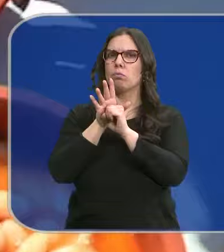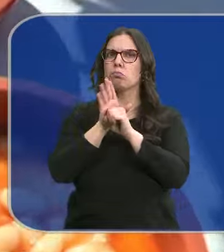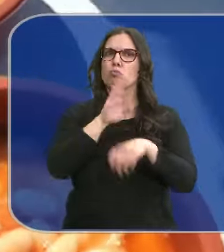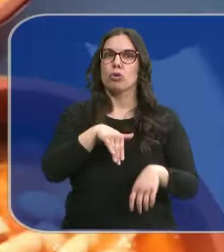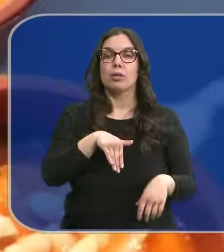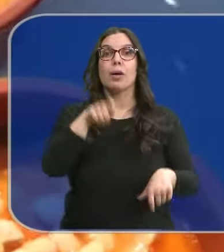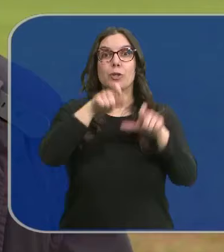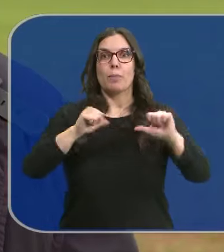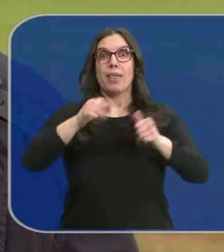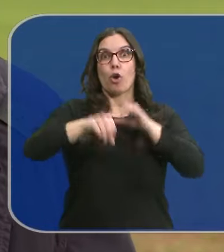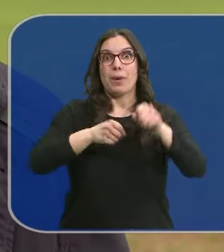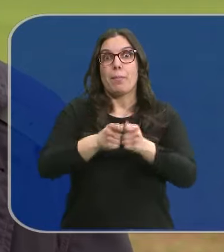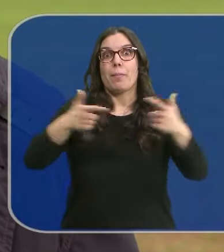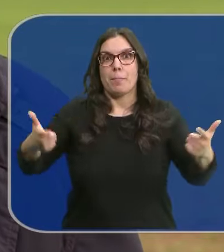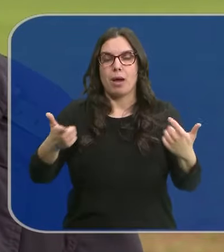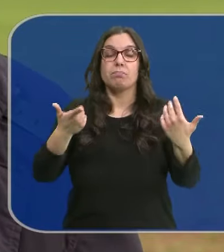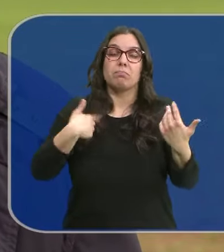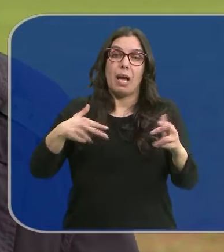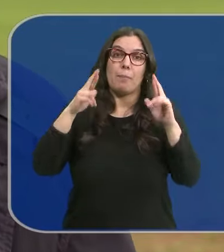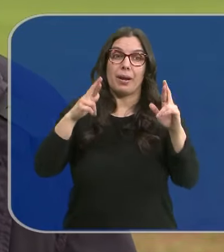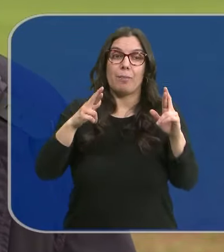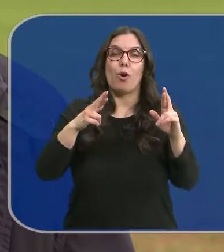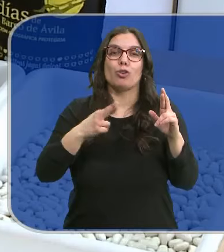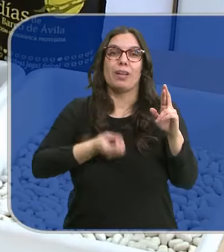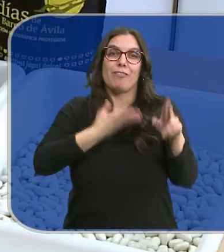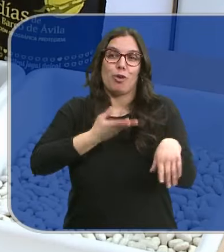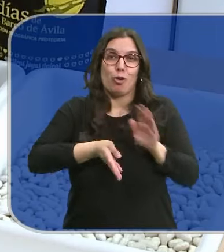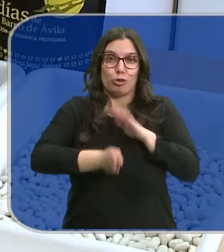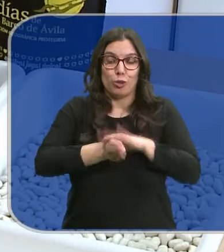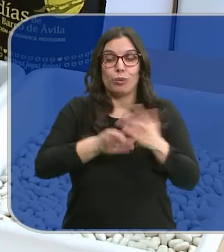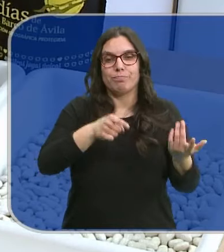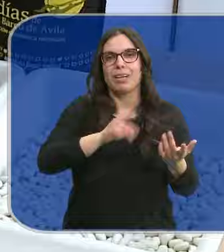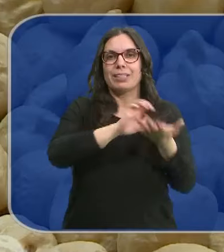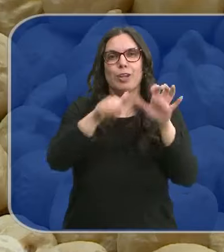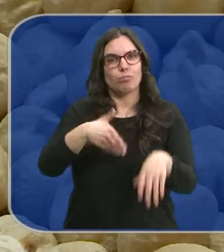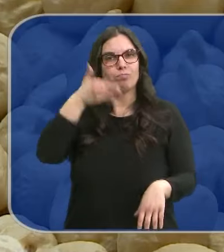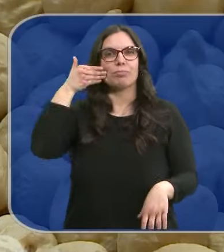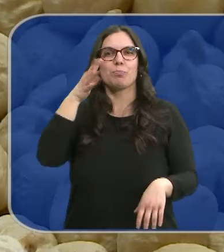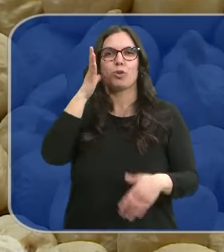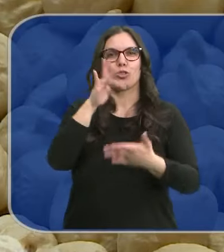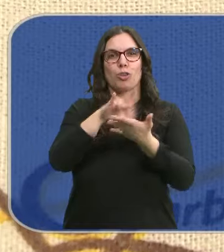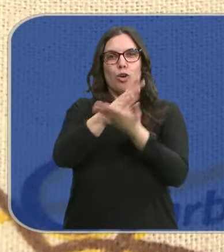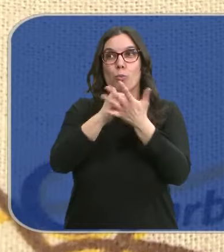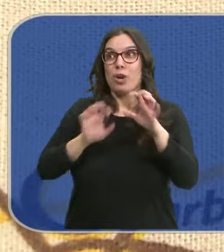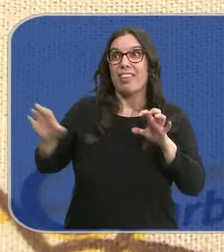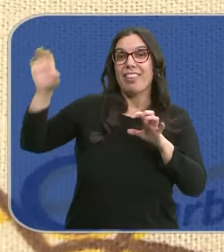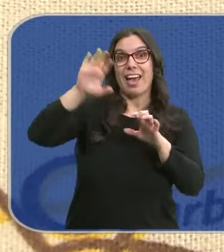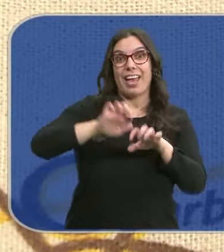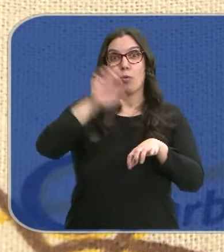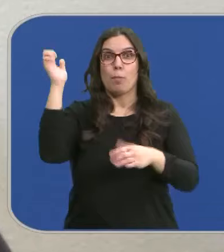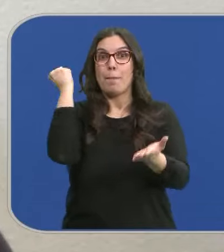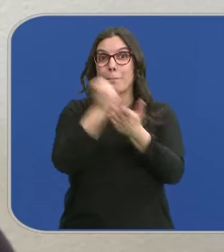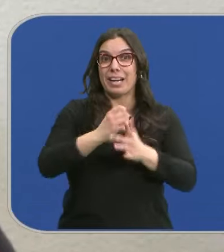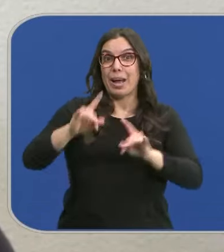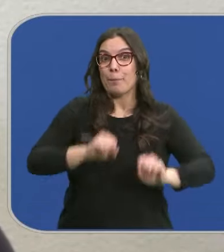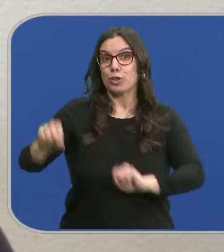consumir mucha más legumbre, esperemos que no se le pierda el gusto de la legumbre. Y ahí Castilla y León presume de ser la comunidad europea con más IGPs de